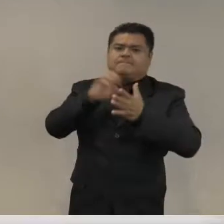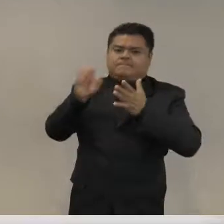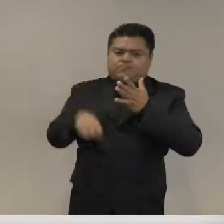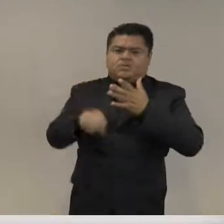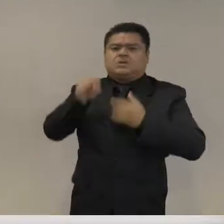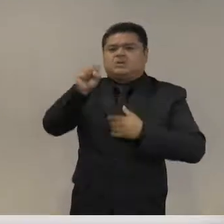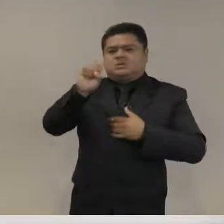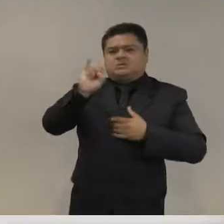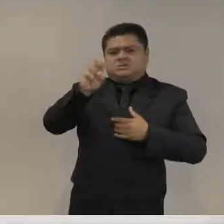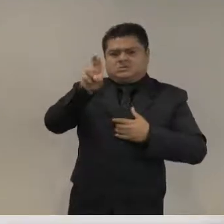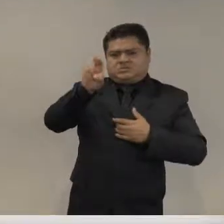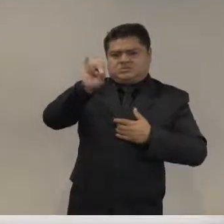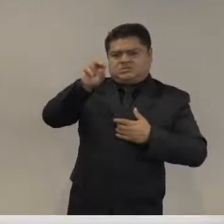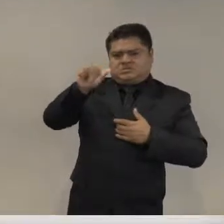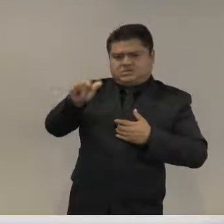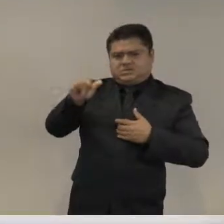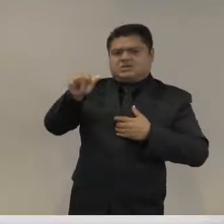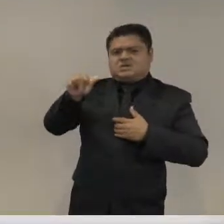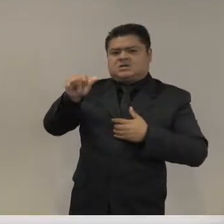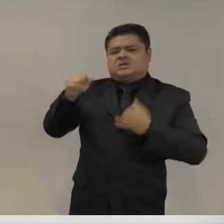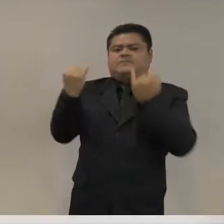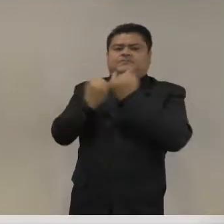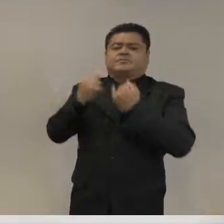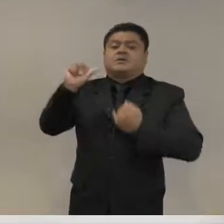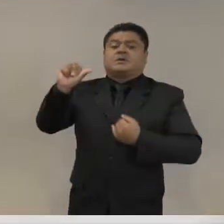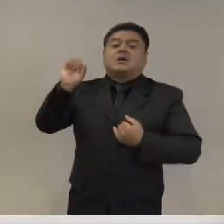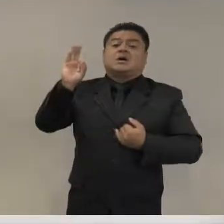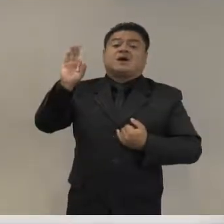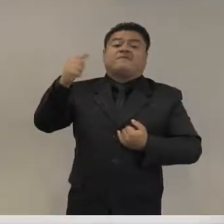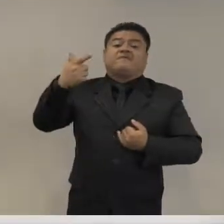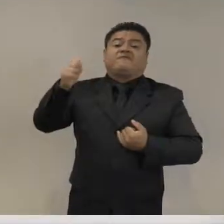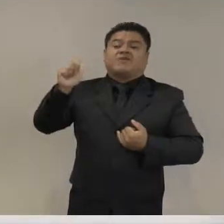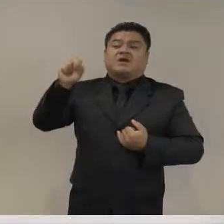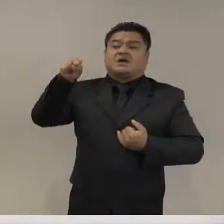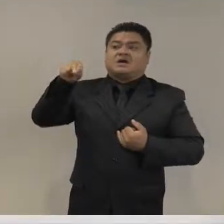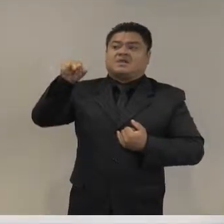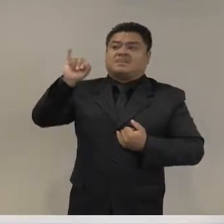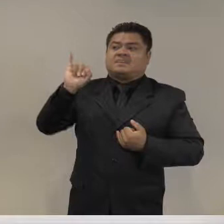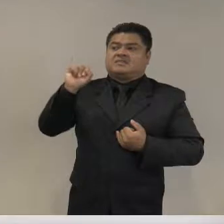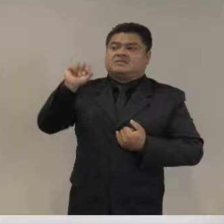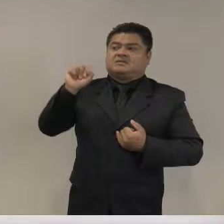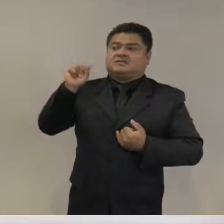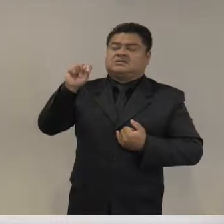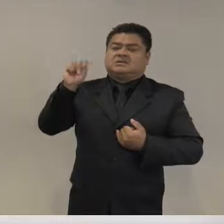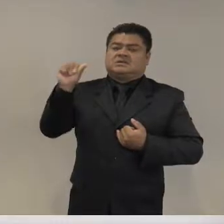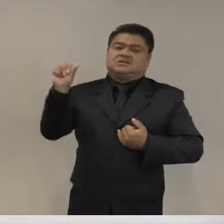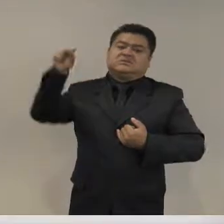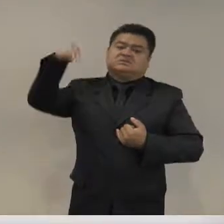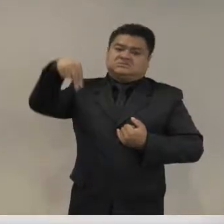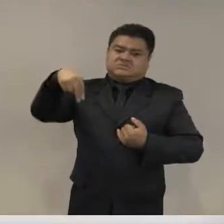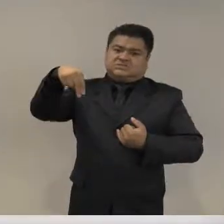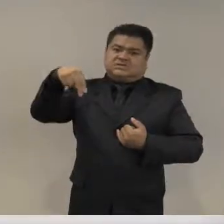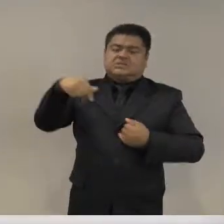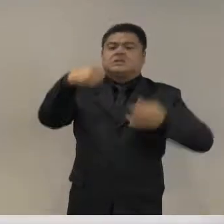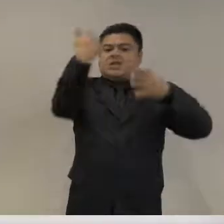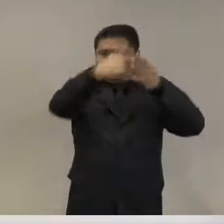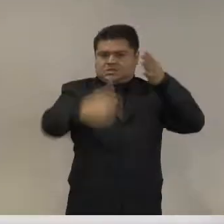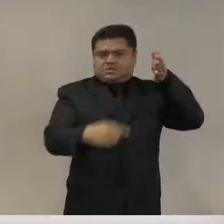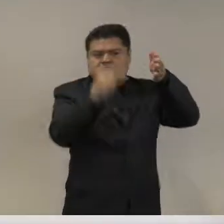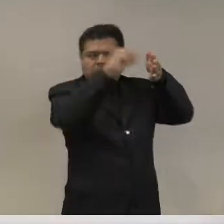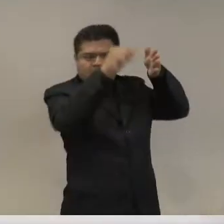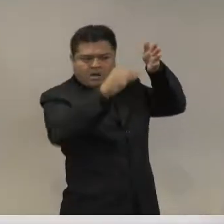Afganistán. Entonces, por eso la seguridad ciudadana, según la encuesta del Latino Barómetro 2018,